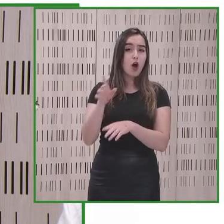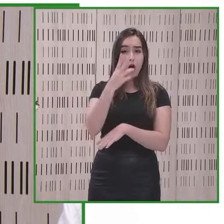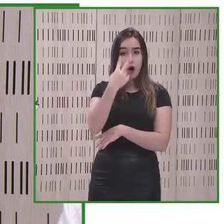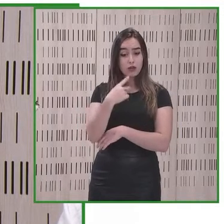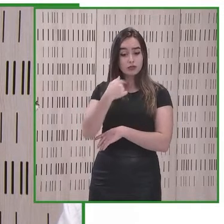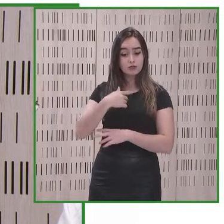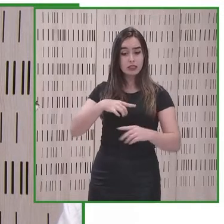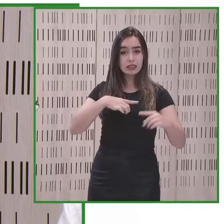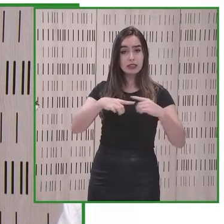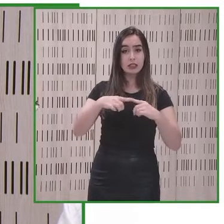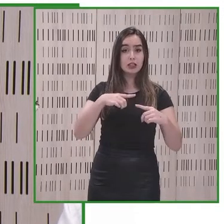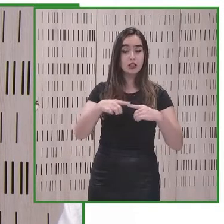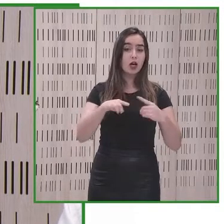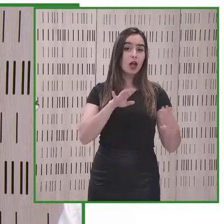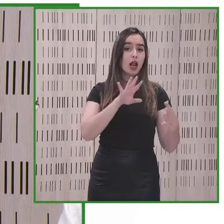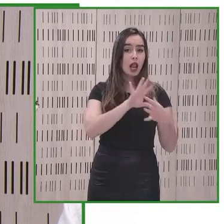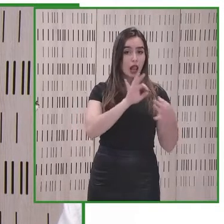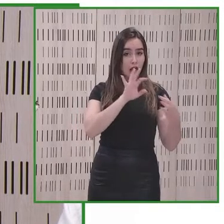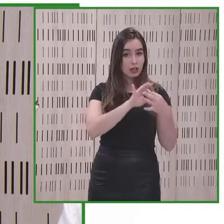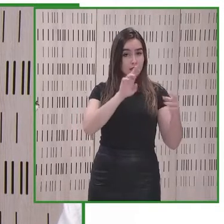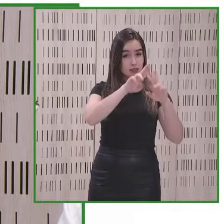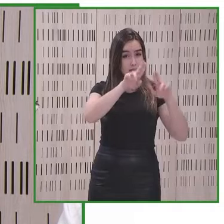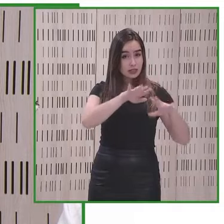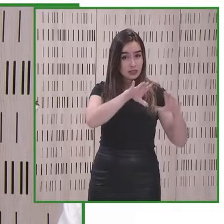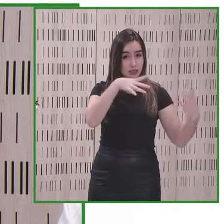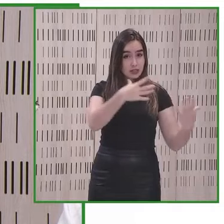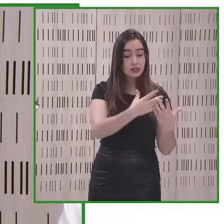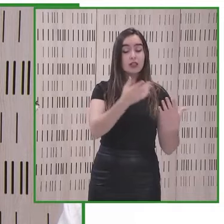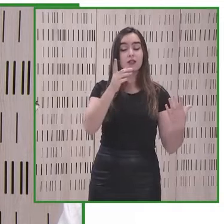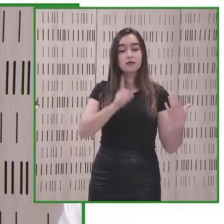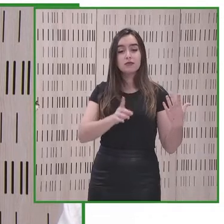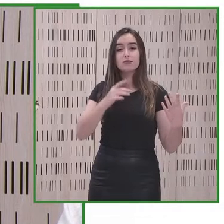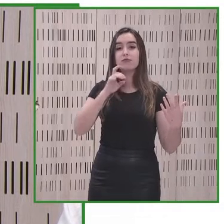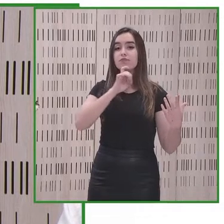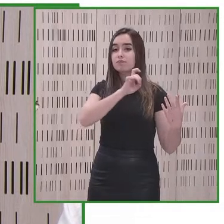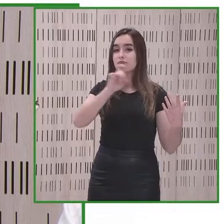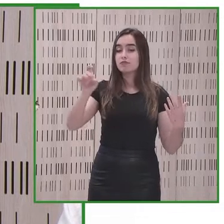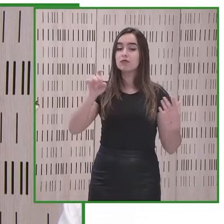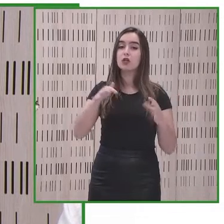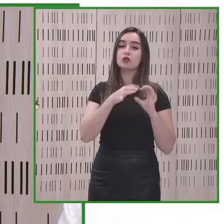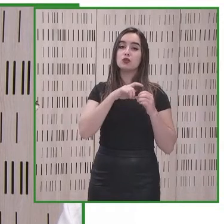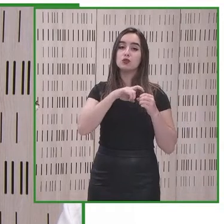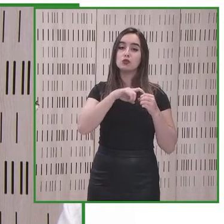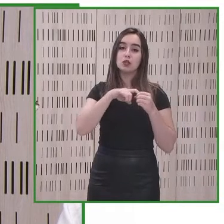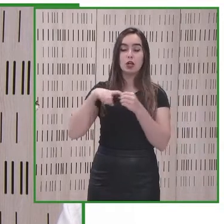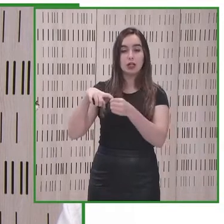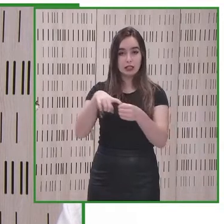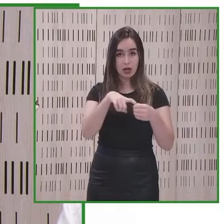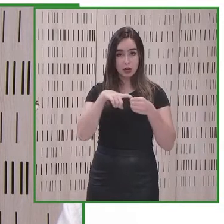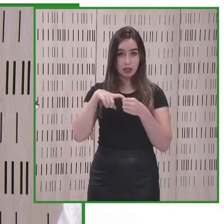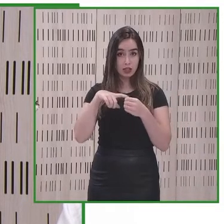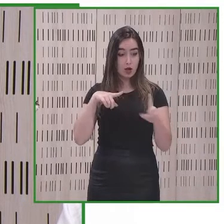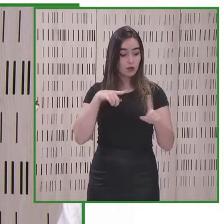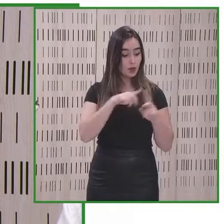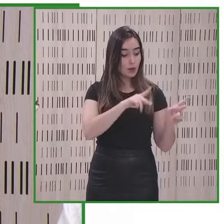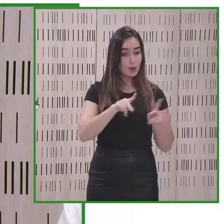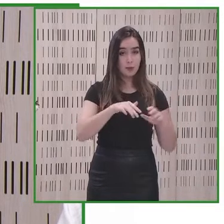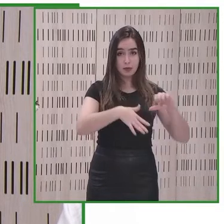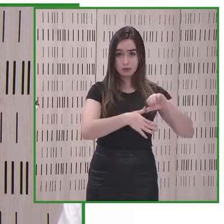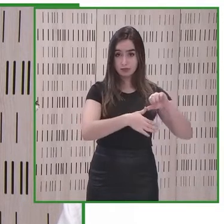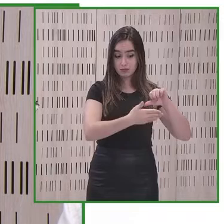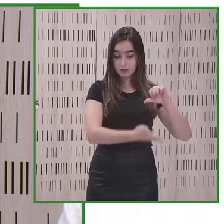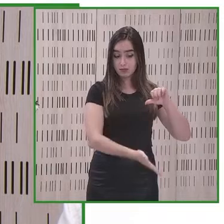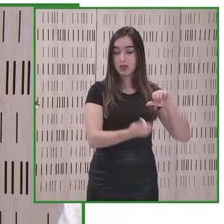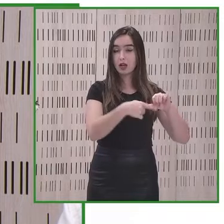internacionales y también soy vicepresidente de la fundación 11 para la solidaridad con las personas ciegas de américa latina y cuando la fundación descubre me se nos acercaron